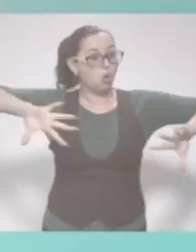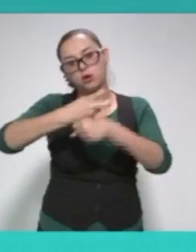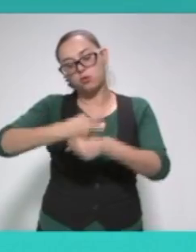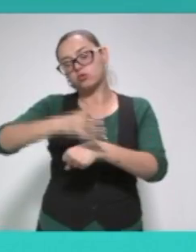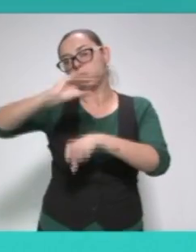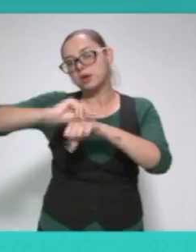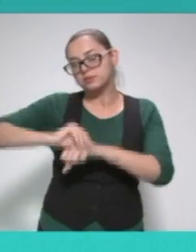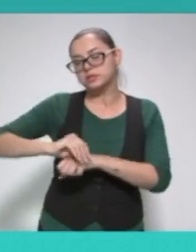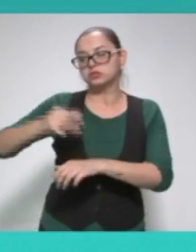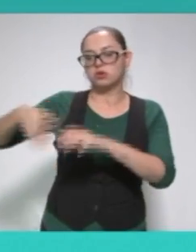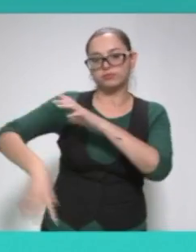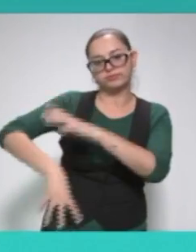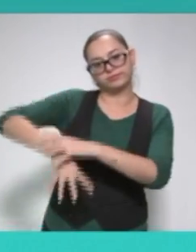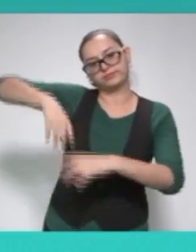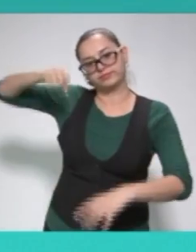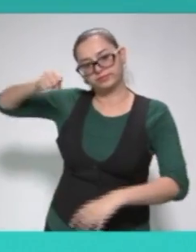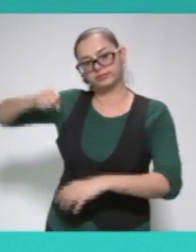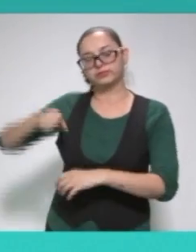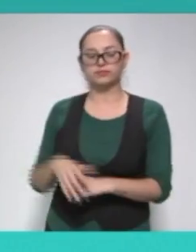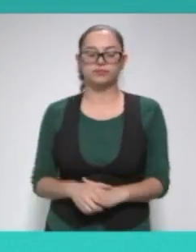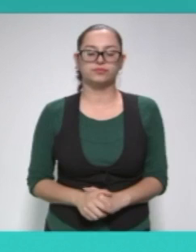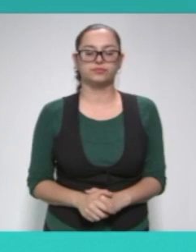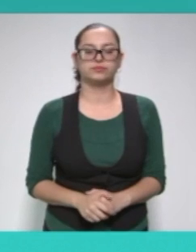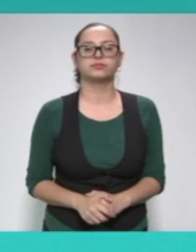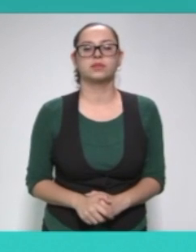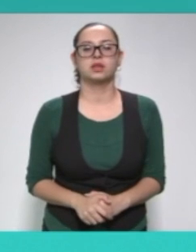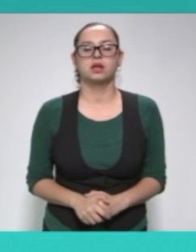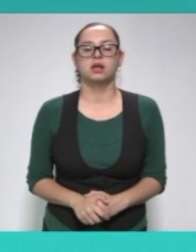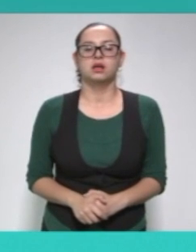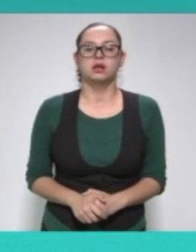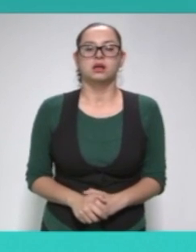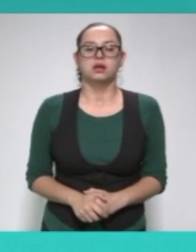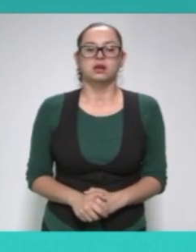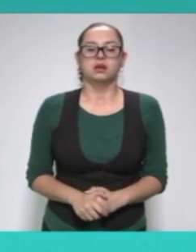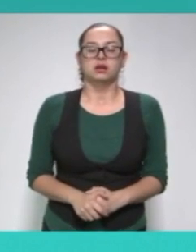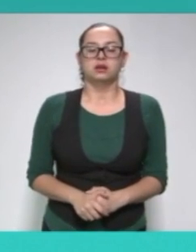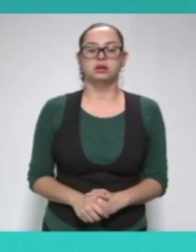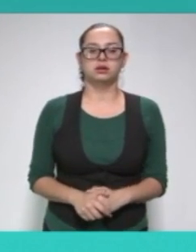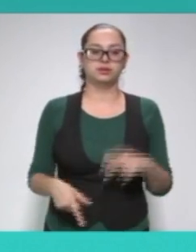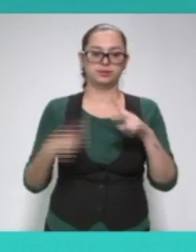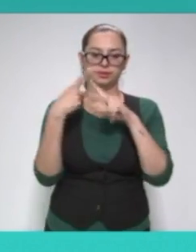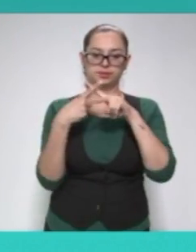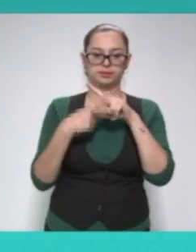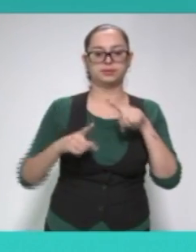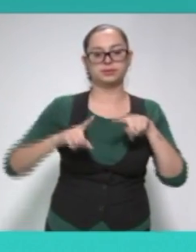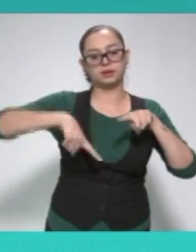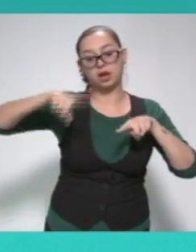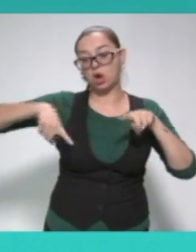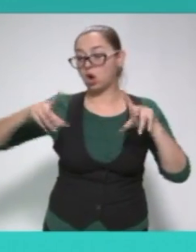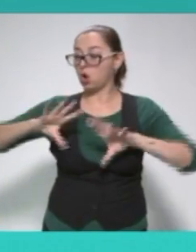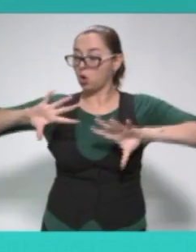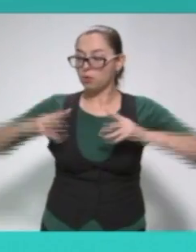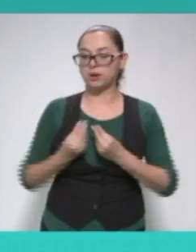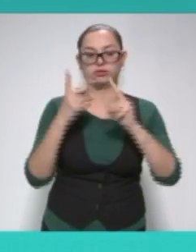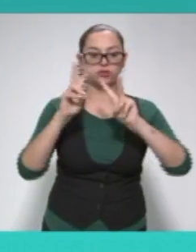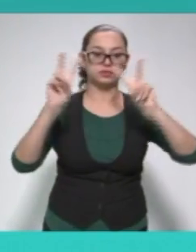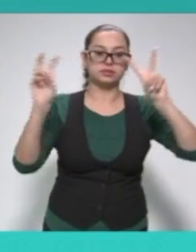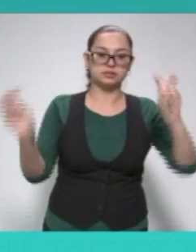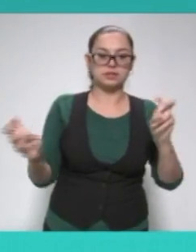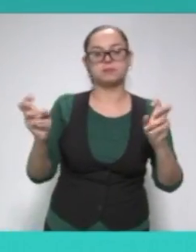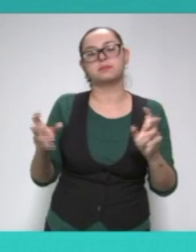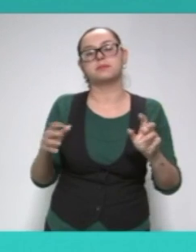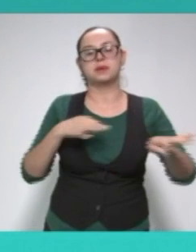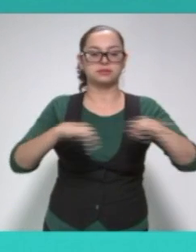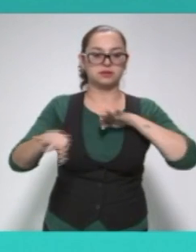nacional. Conocer el detalle de los números de nuestros índices nacionales en todos los rubros de la producción minera, que es la